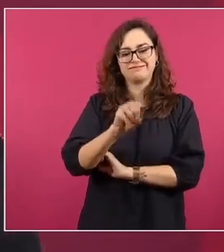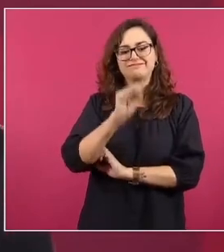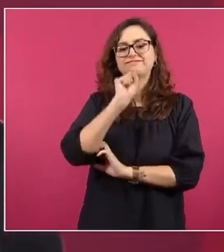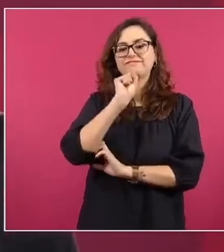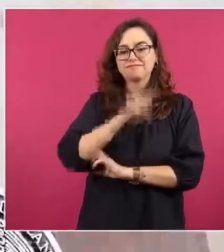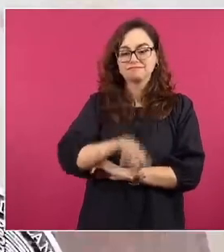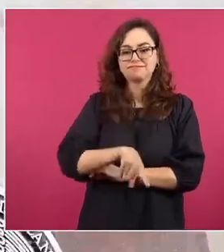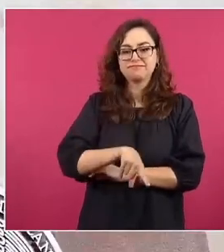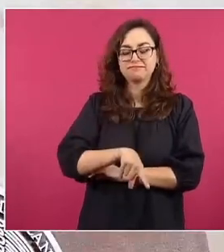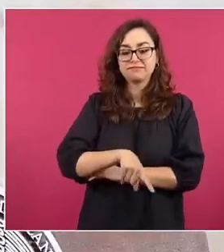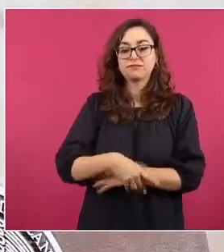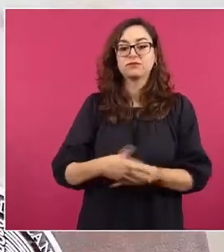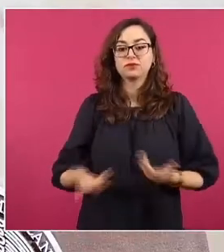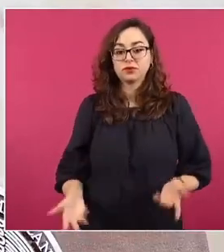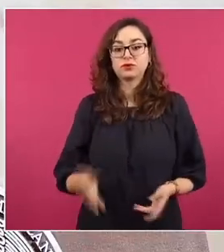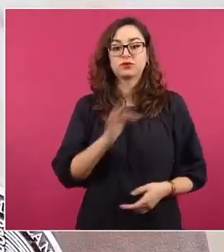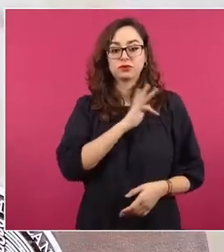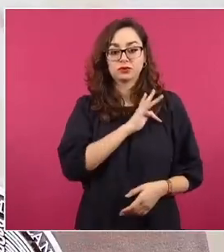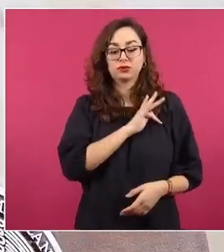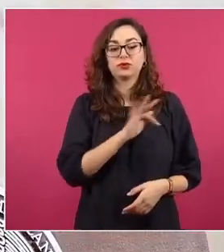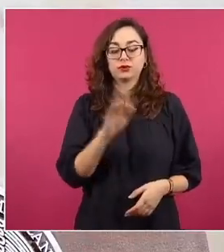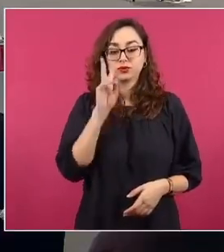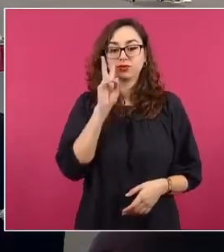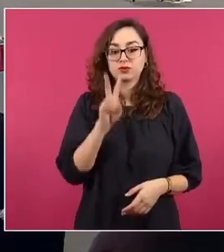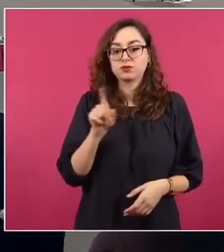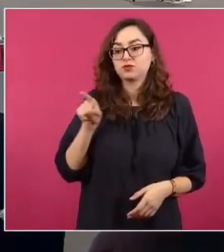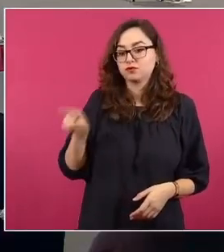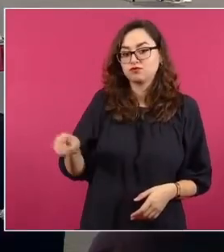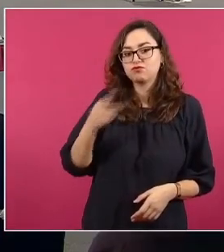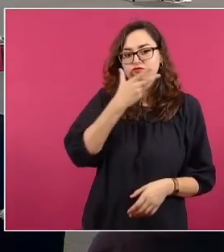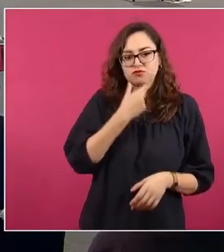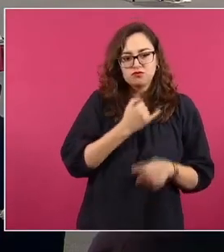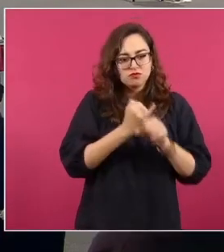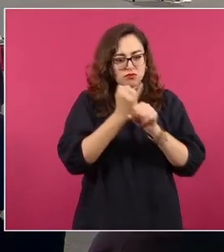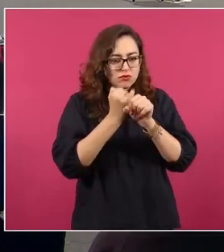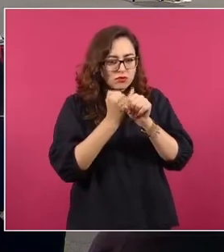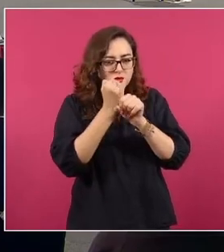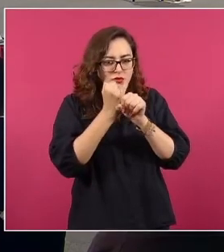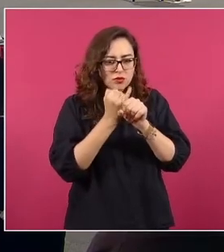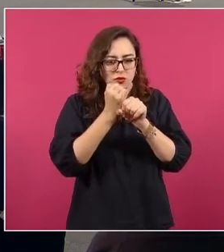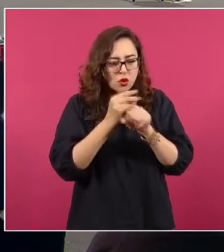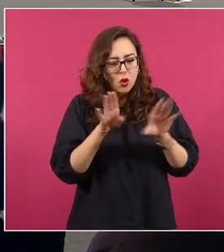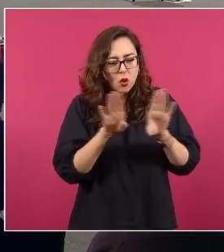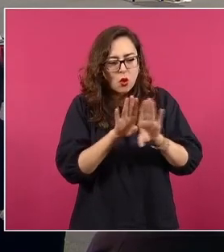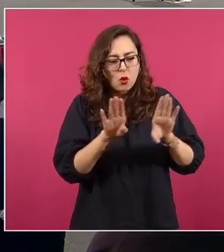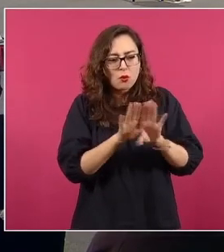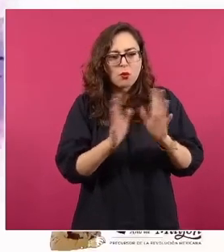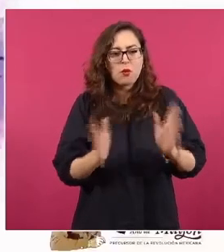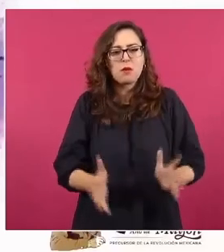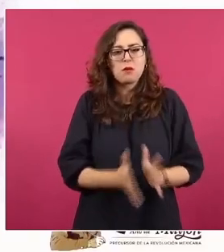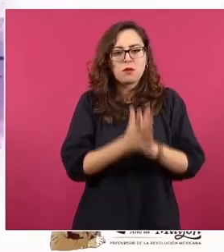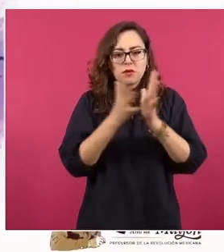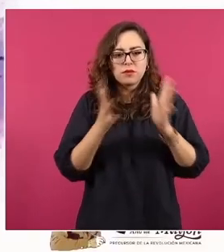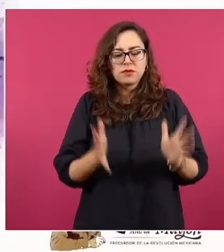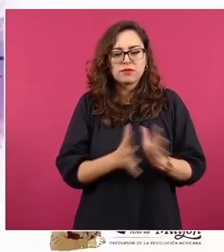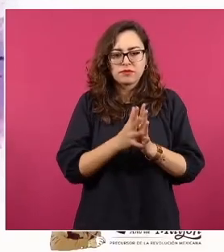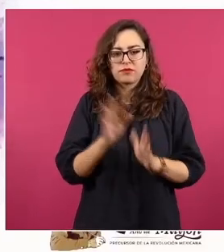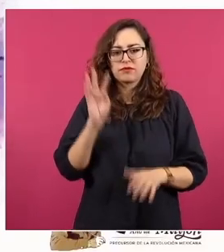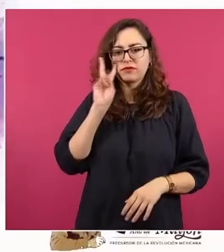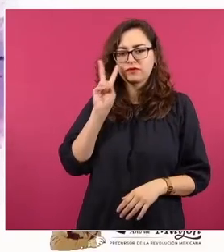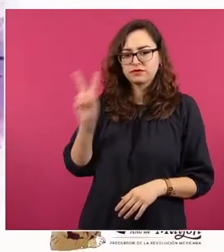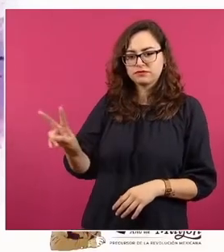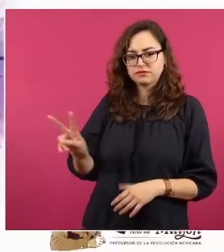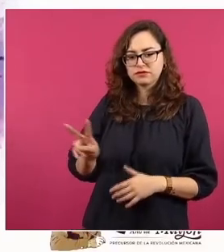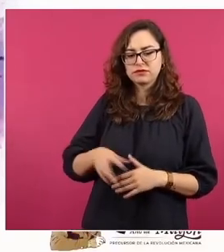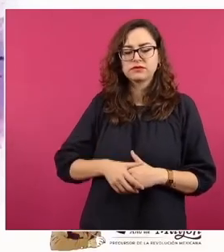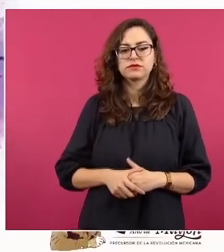Aquí vemos sus análisis de quienes replican, retuitean o participan en la misma conversación